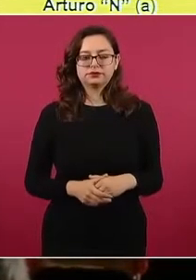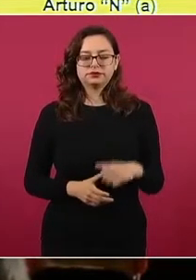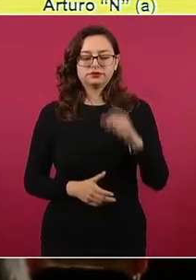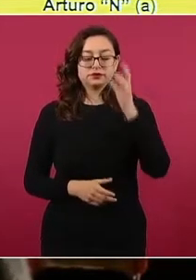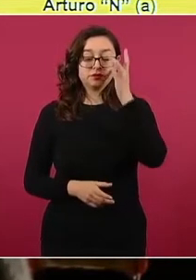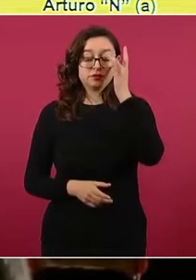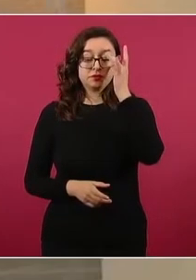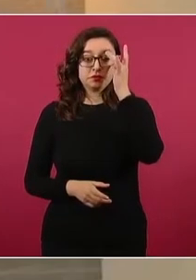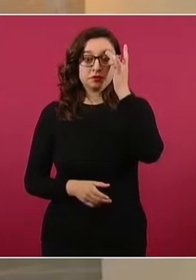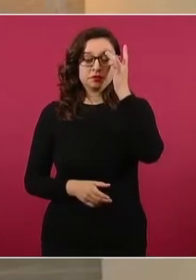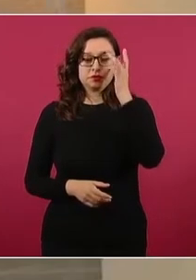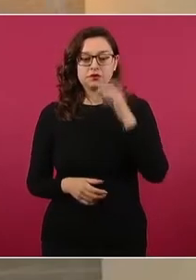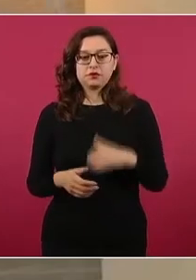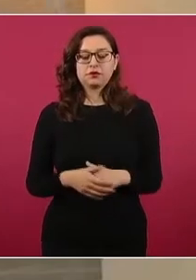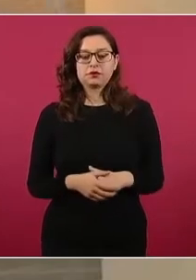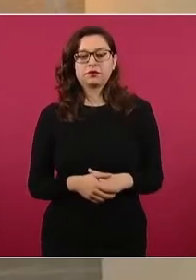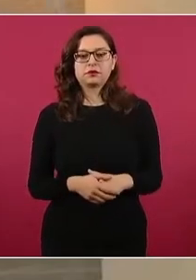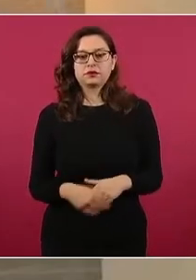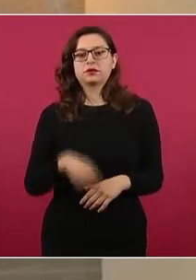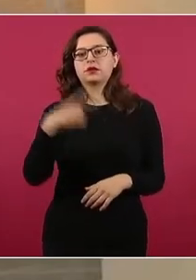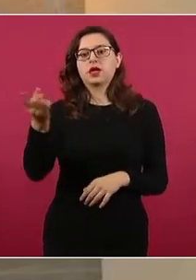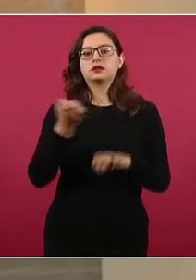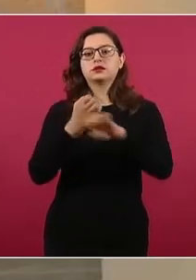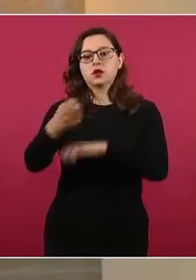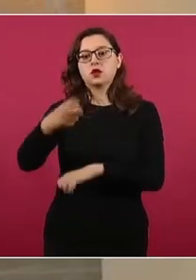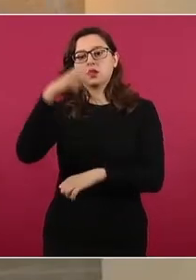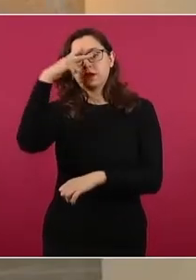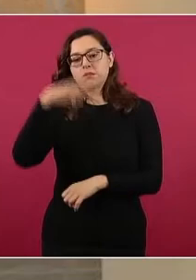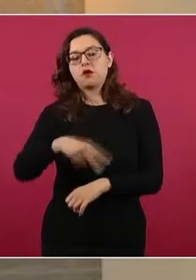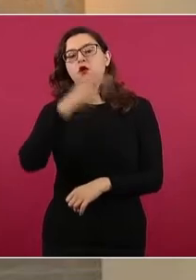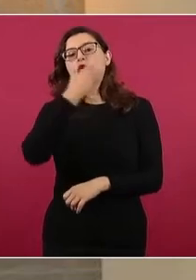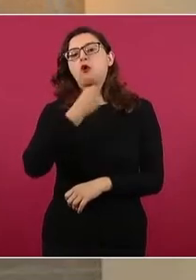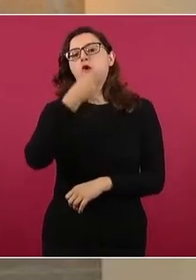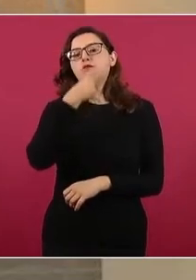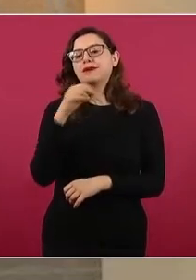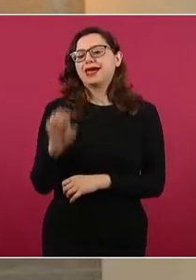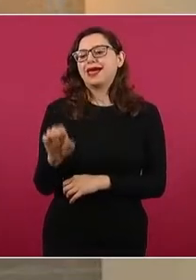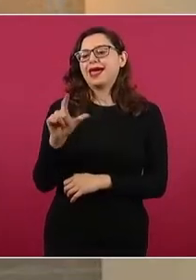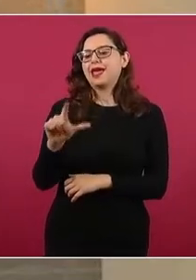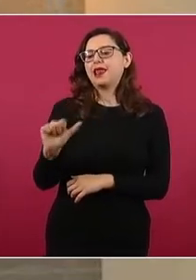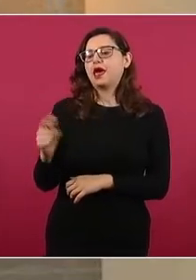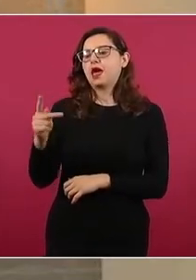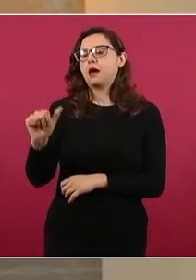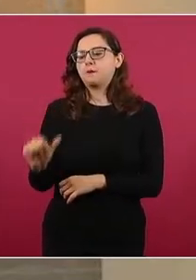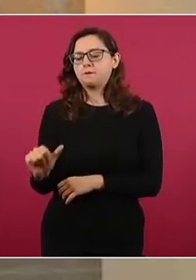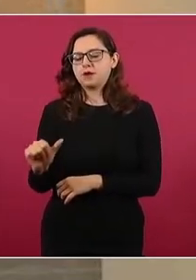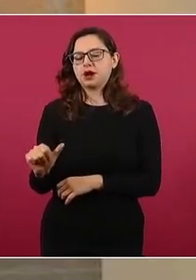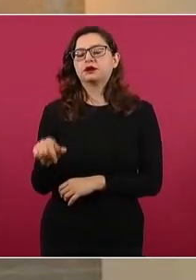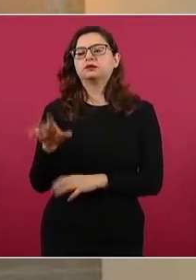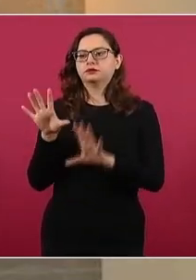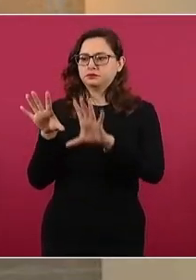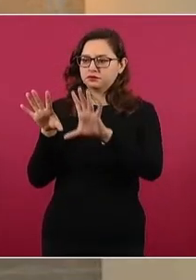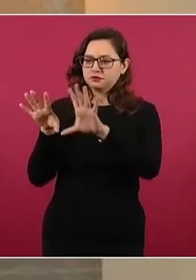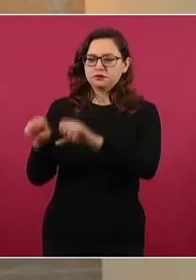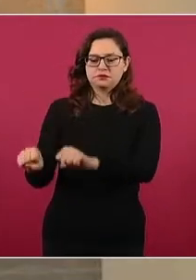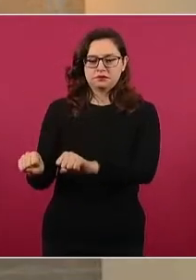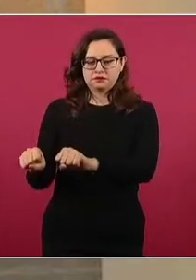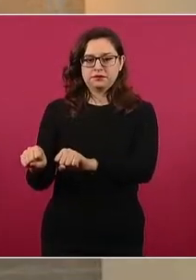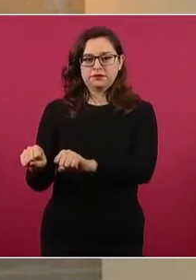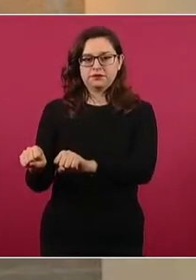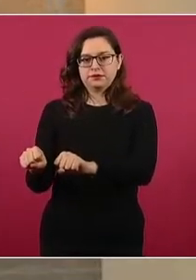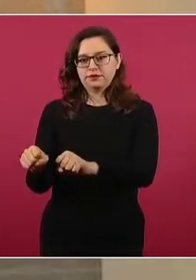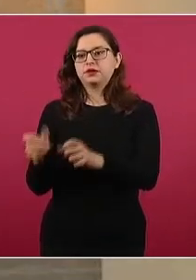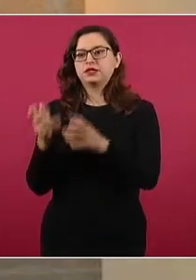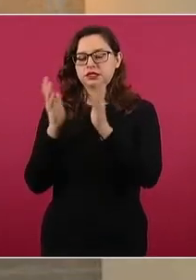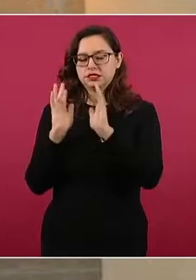N., alias El APA, en el Estado de México. Esto fue en el municipio de Atizapán de Zaragoza, en la colonia Mayorazgos